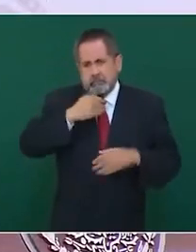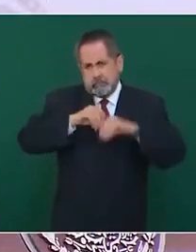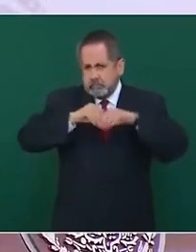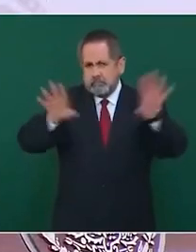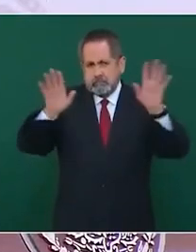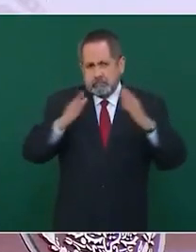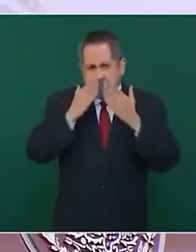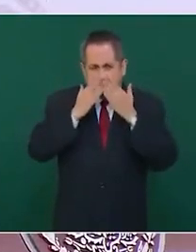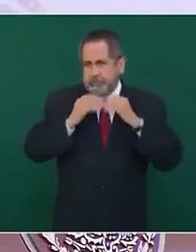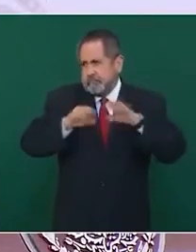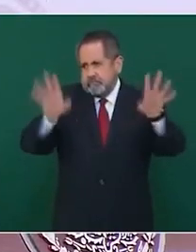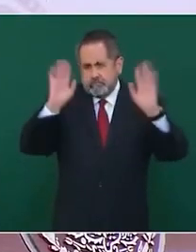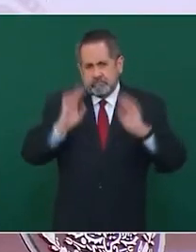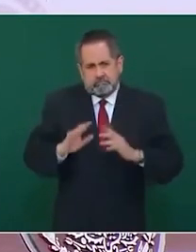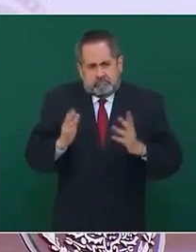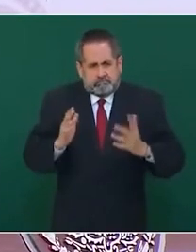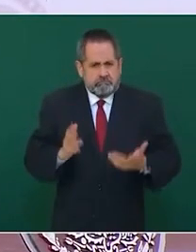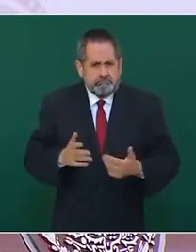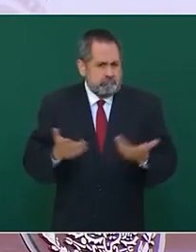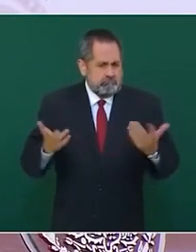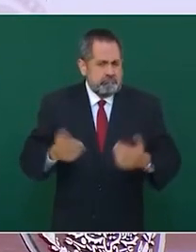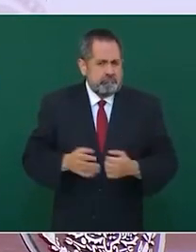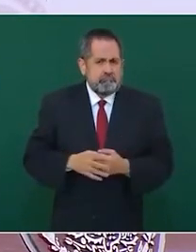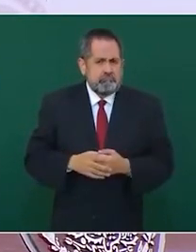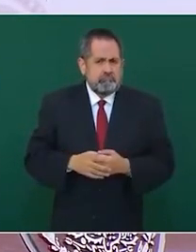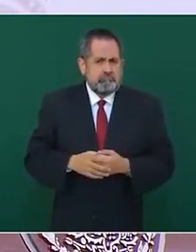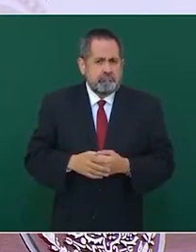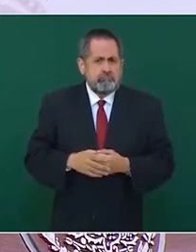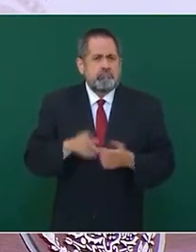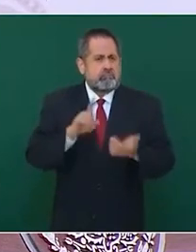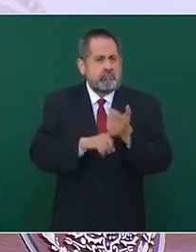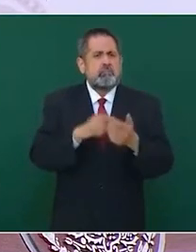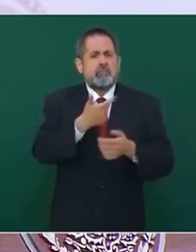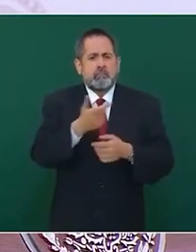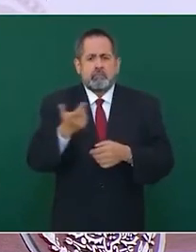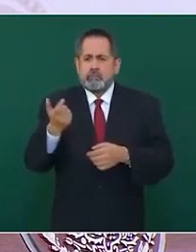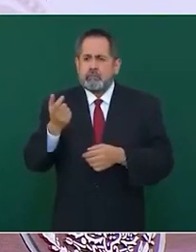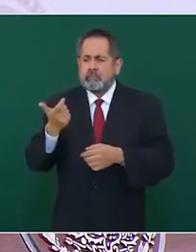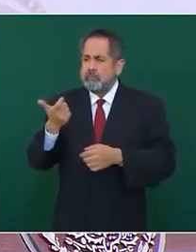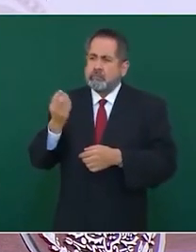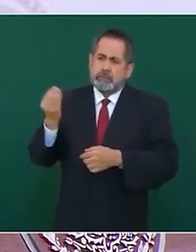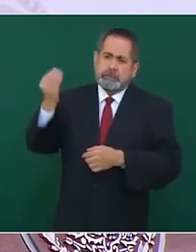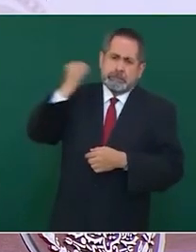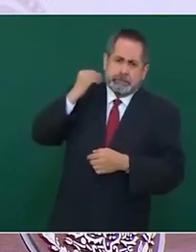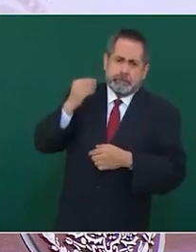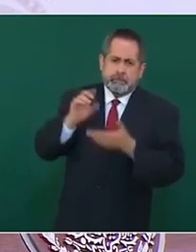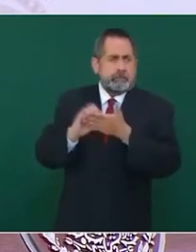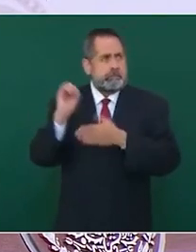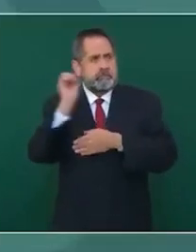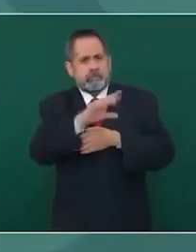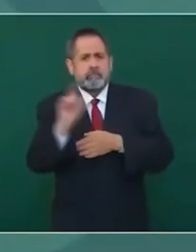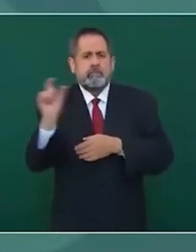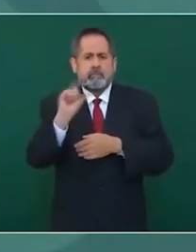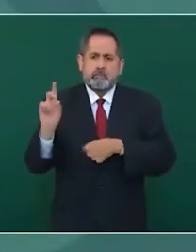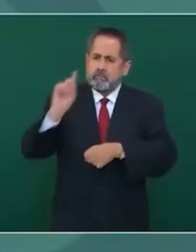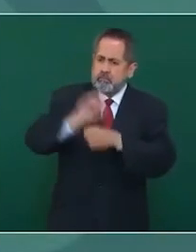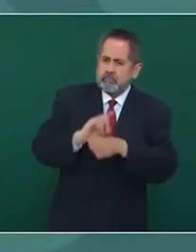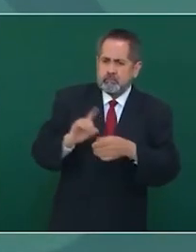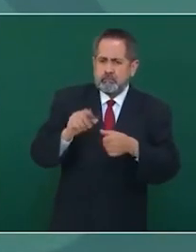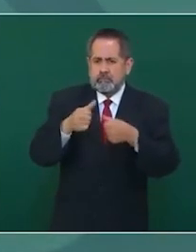sobre cuánto dinero, cuándo se depositó,